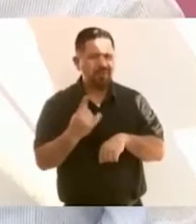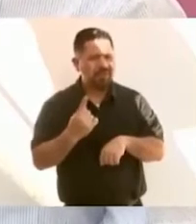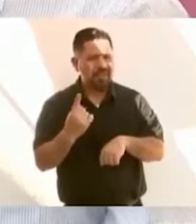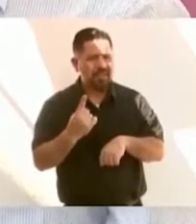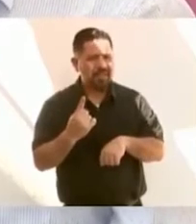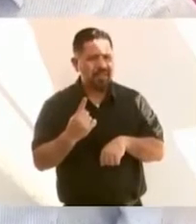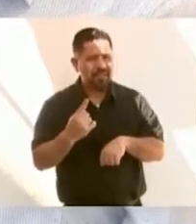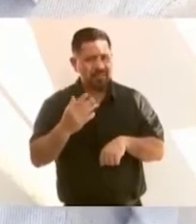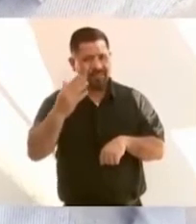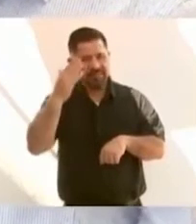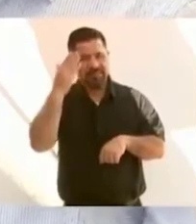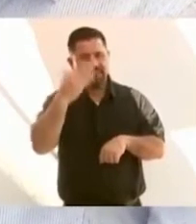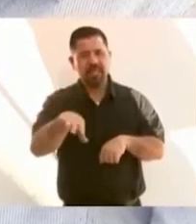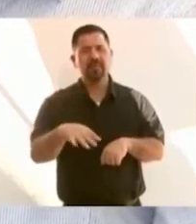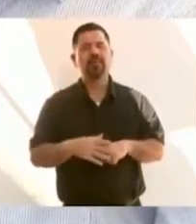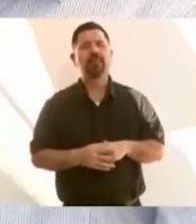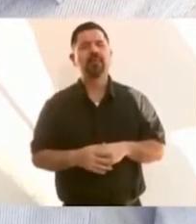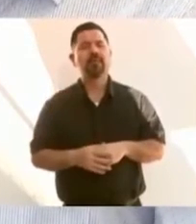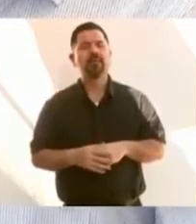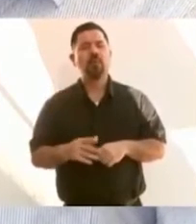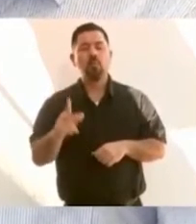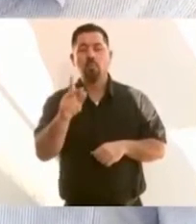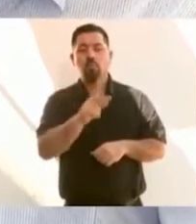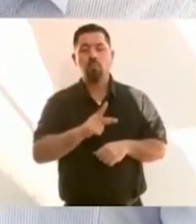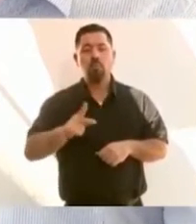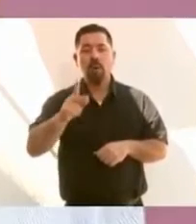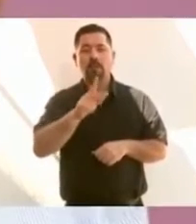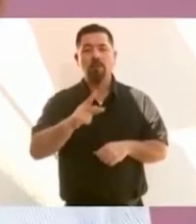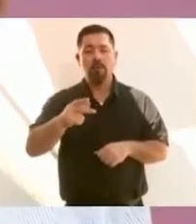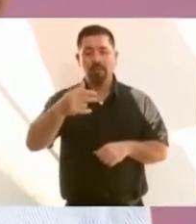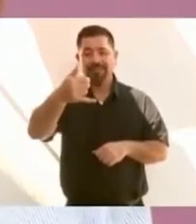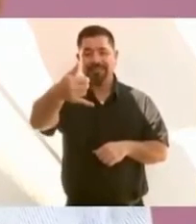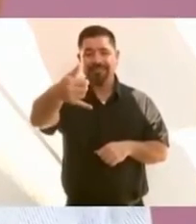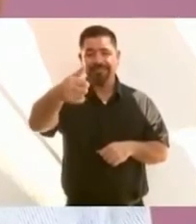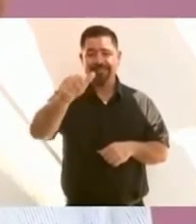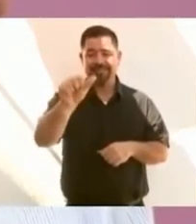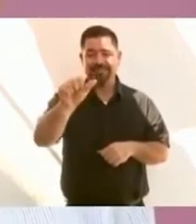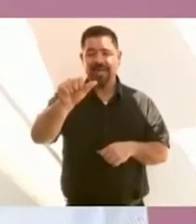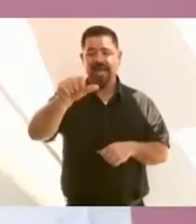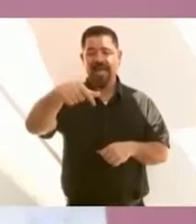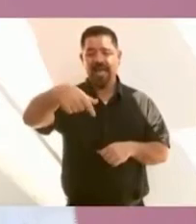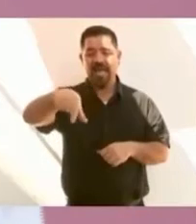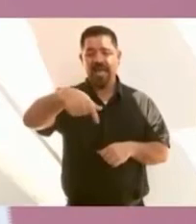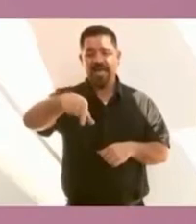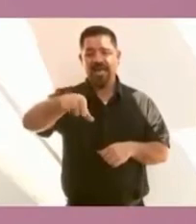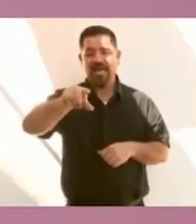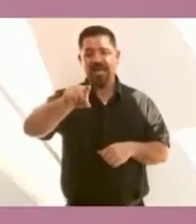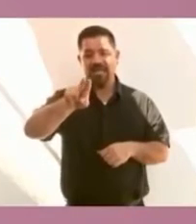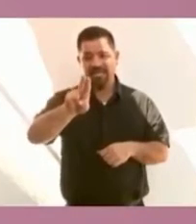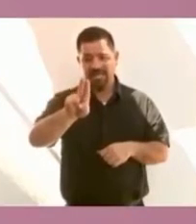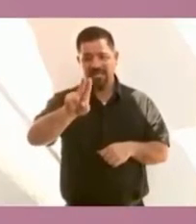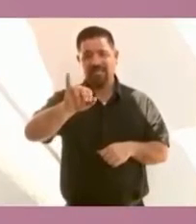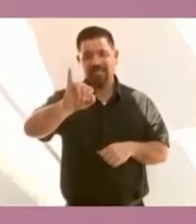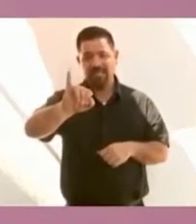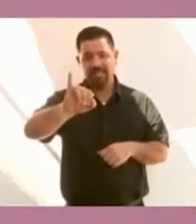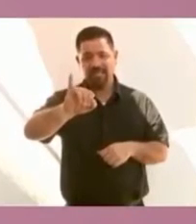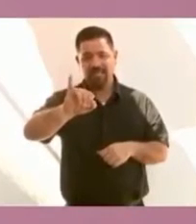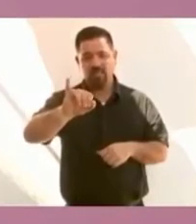importancia que tienen los pueblos yaquis. de Sonora